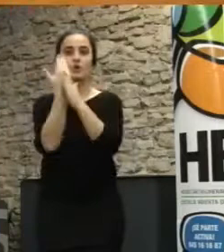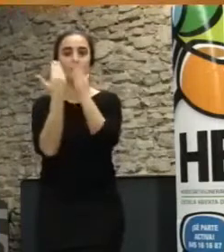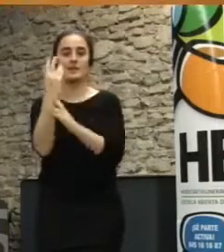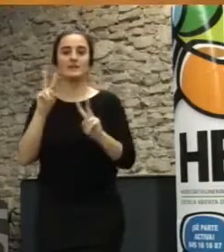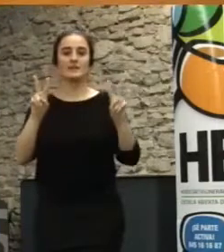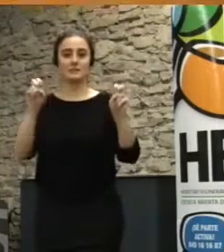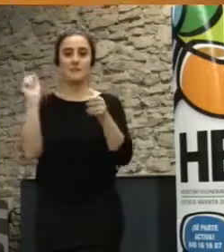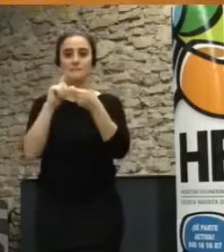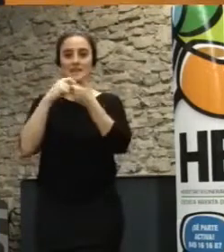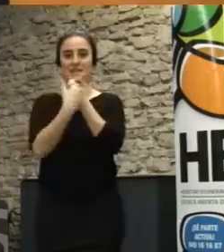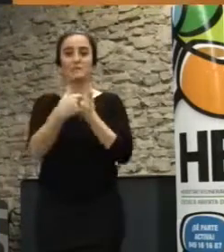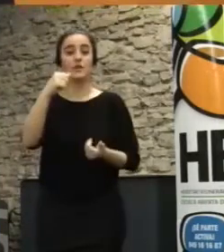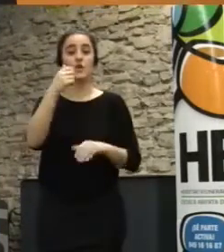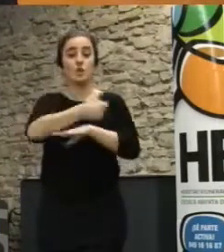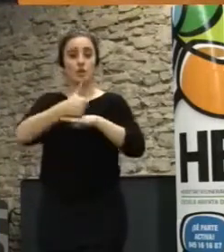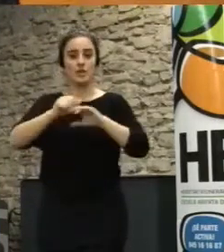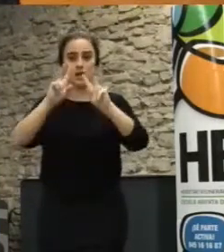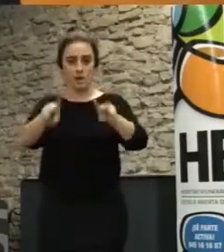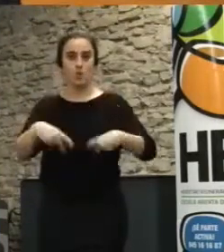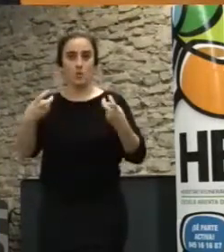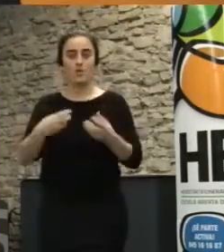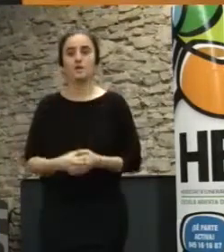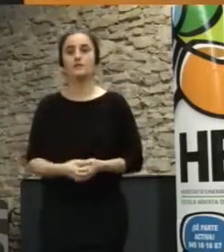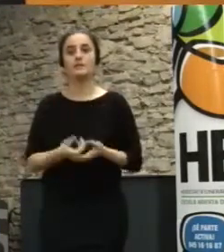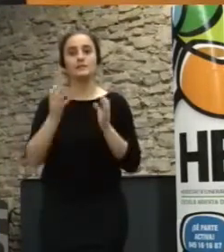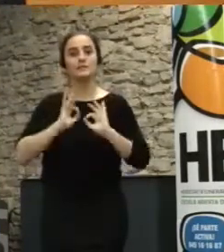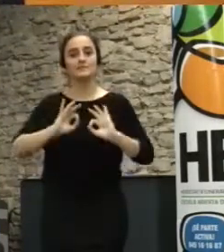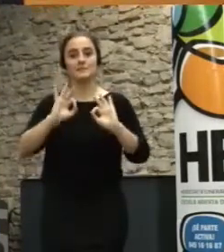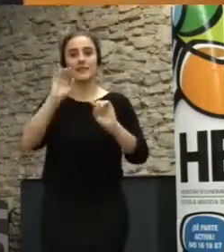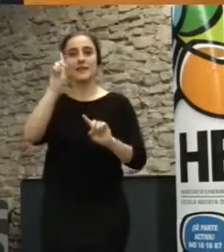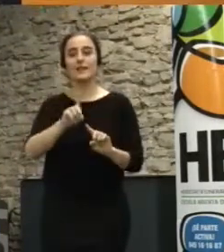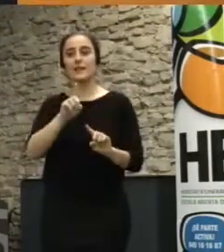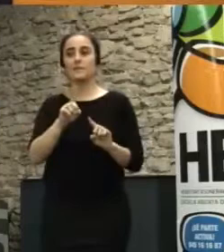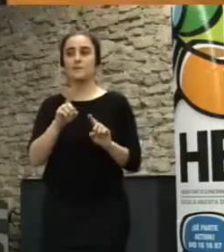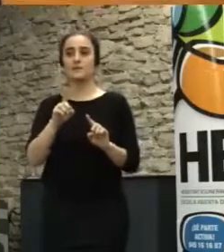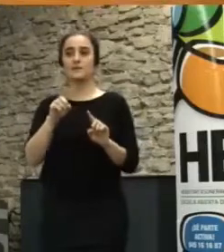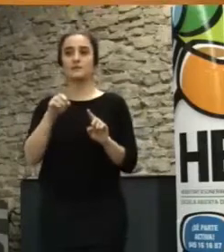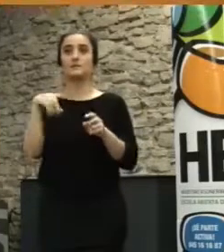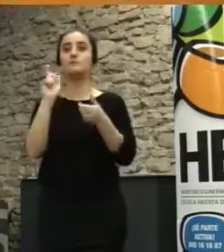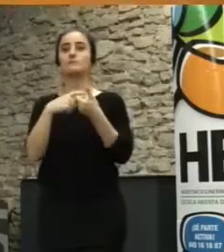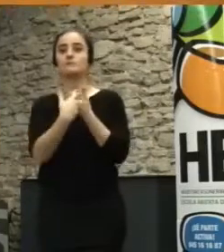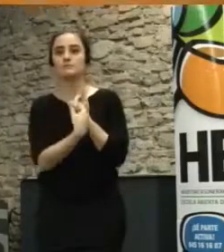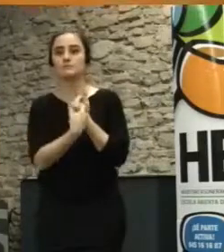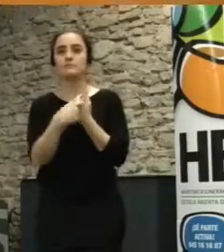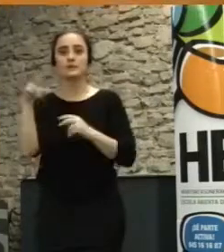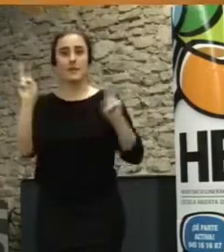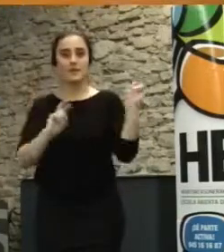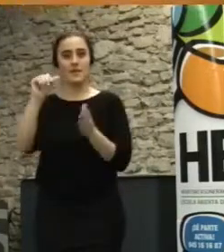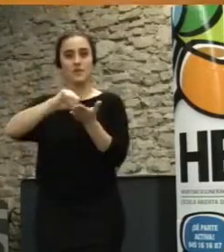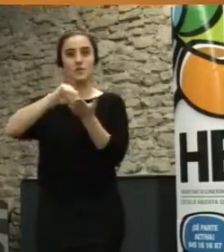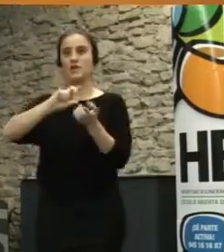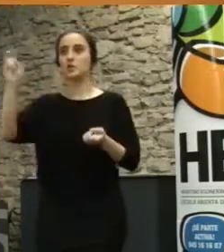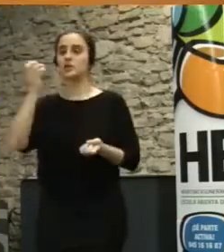innovación en participación ciudadana. De una manera especial a aquellos asistentes que han venido de otras